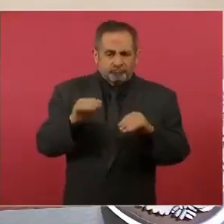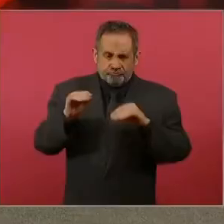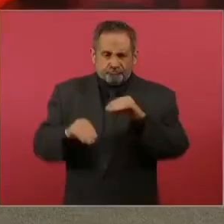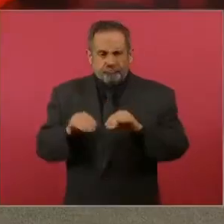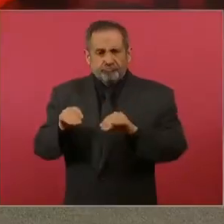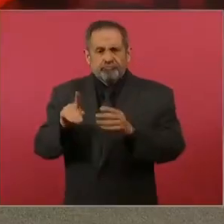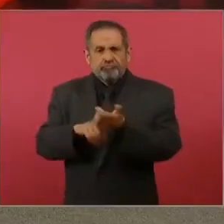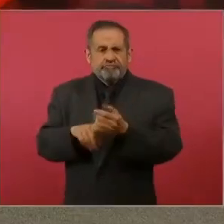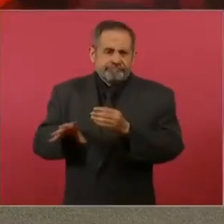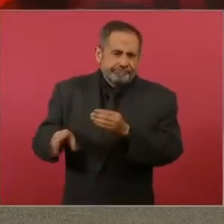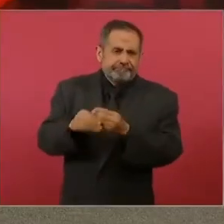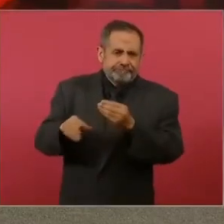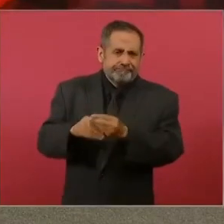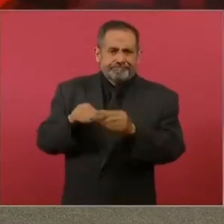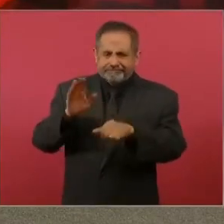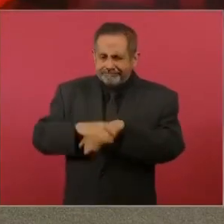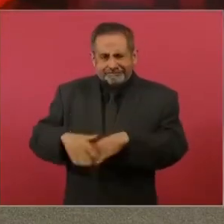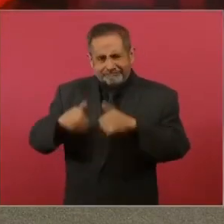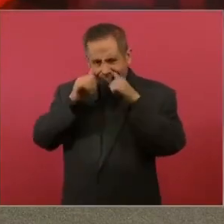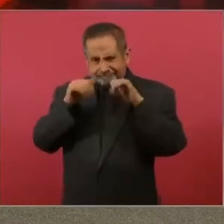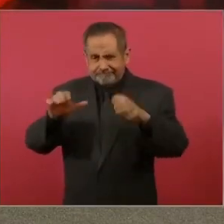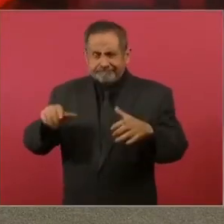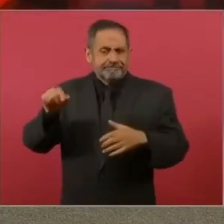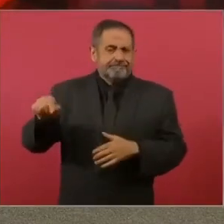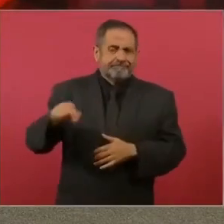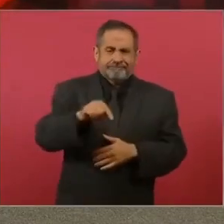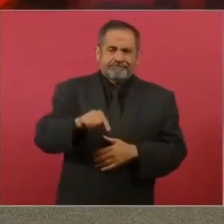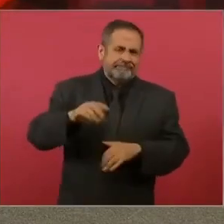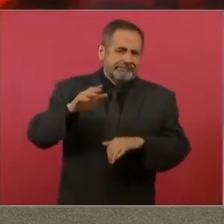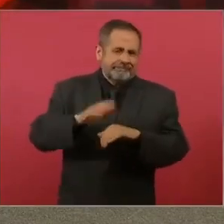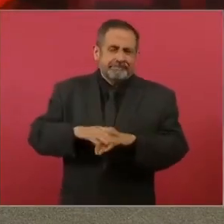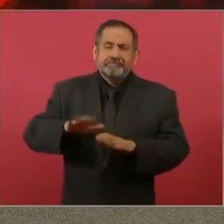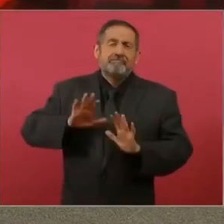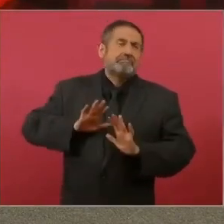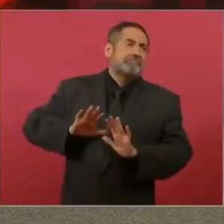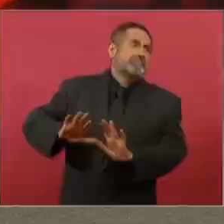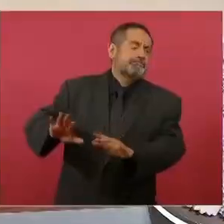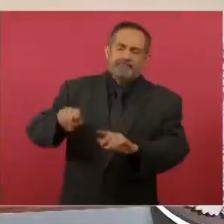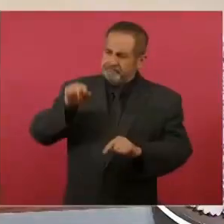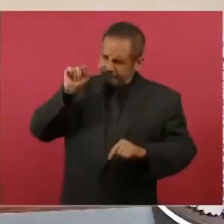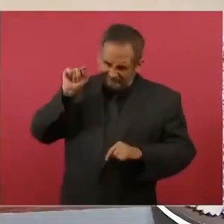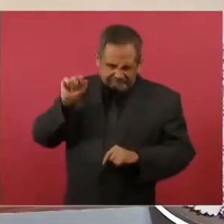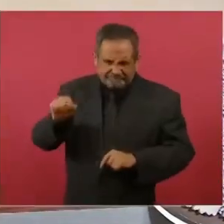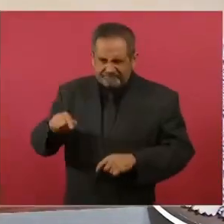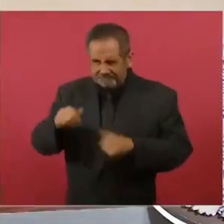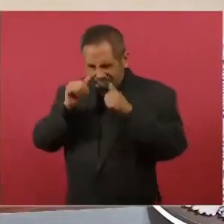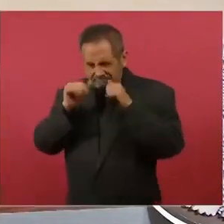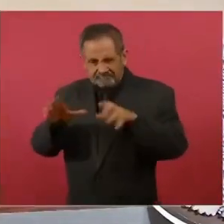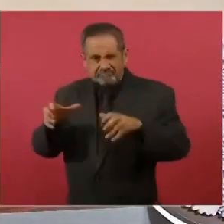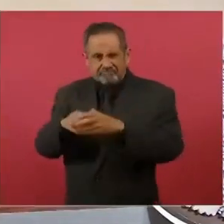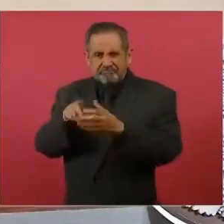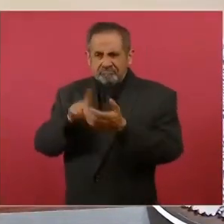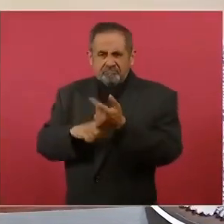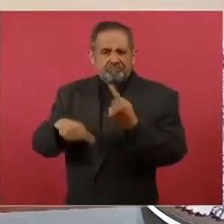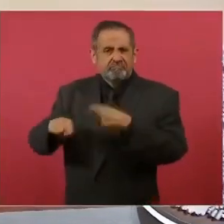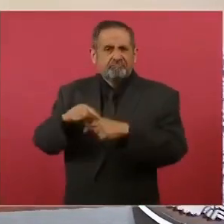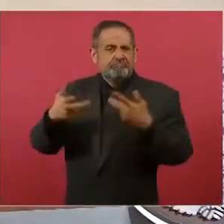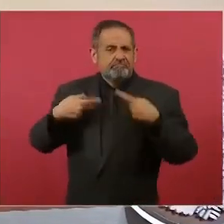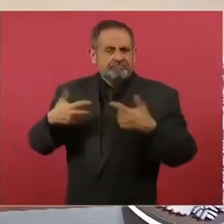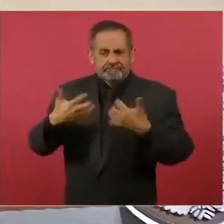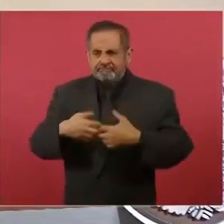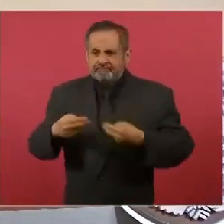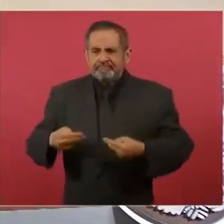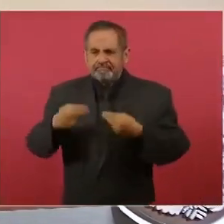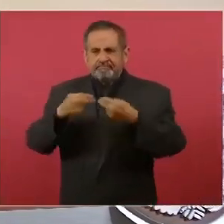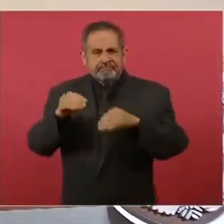adicionalmente, que esto es fundamental, porque son las zonas más marginadas a cientos de microemprendedoras. Y para